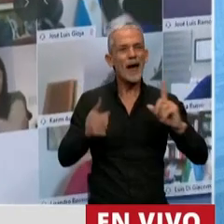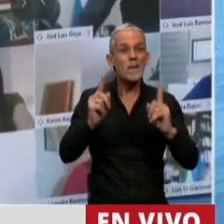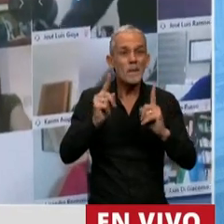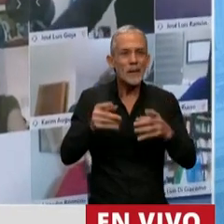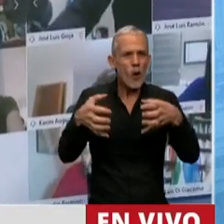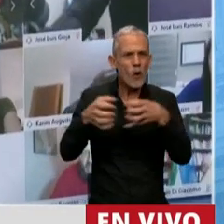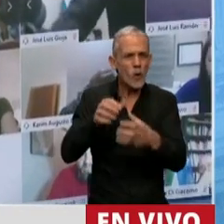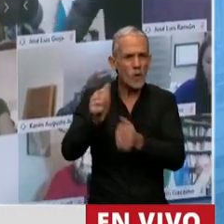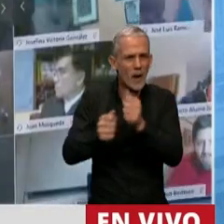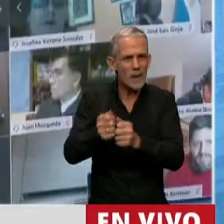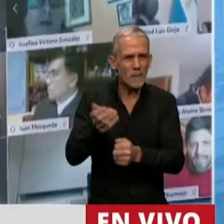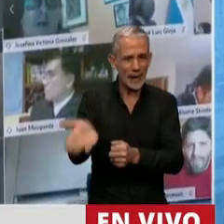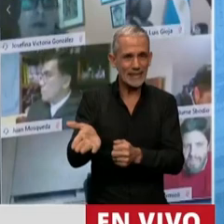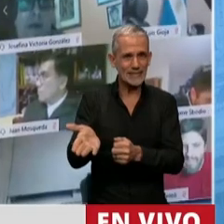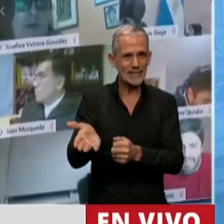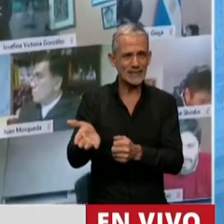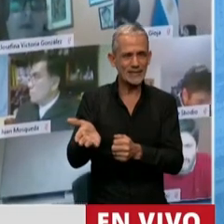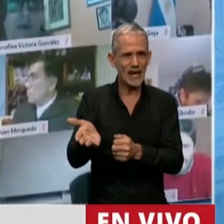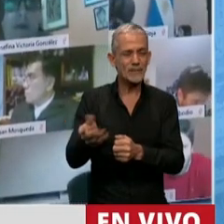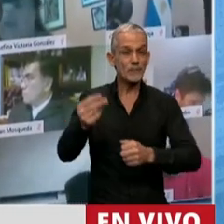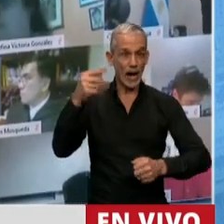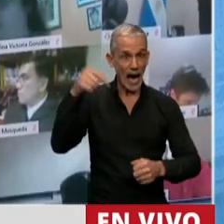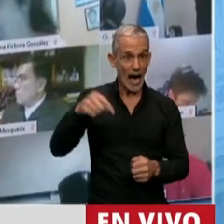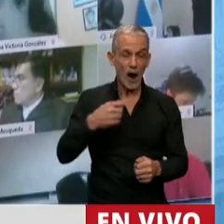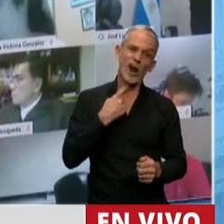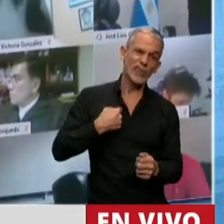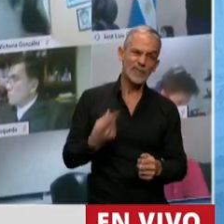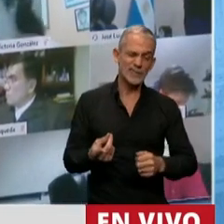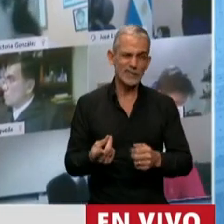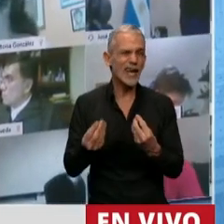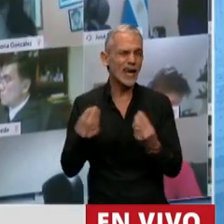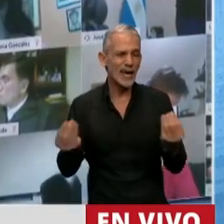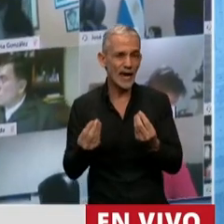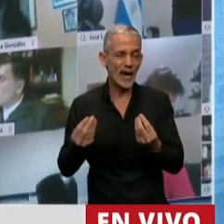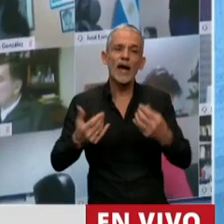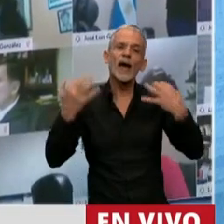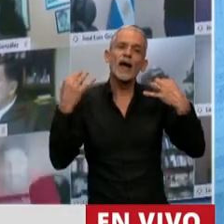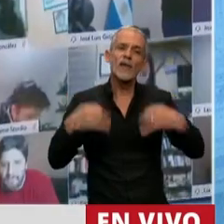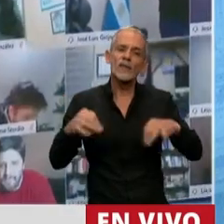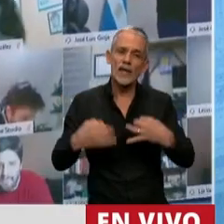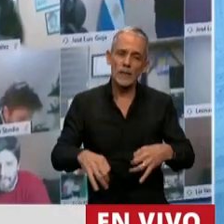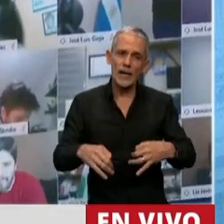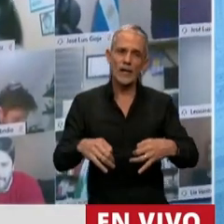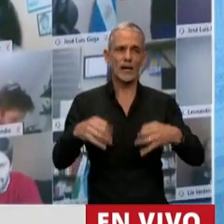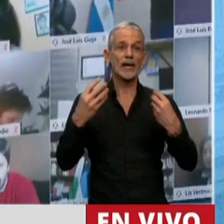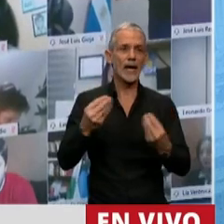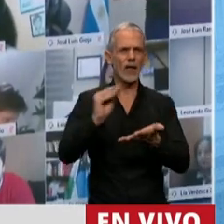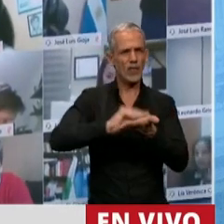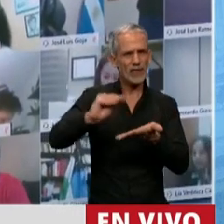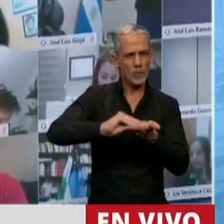mismos sectores que nos dicen que corresponde que los